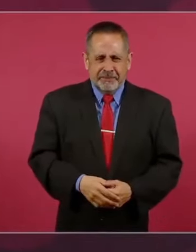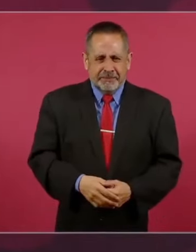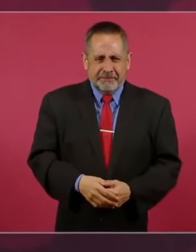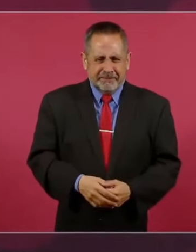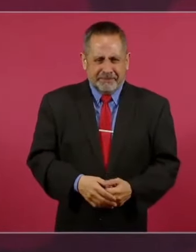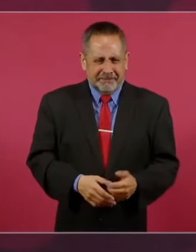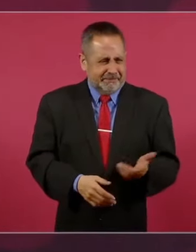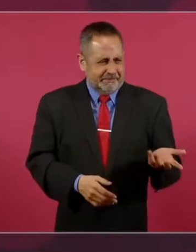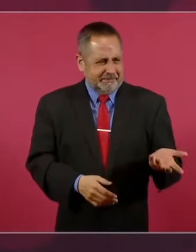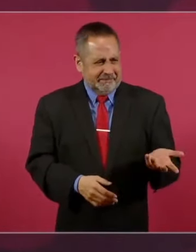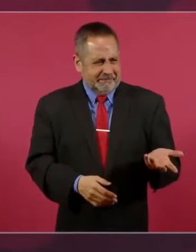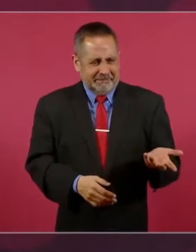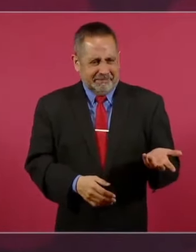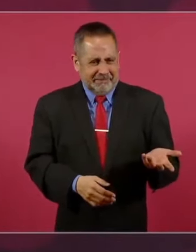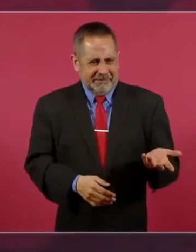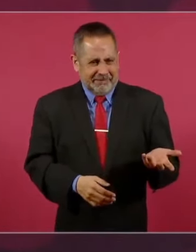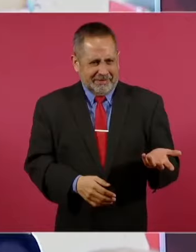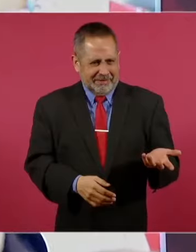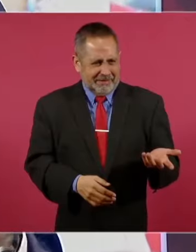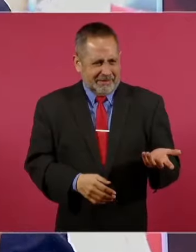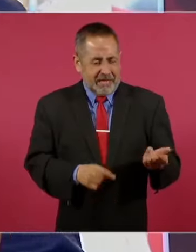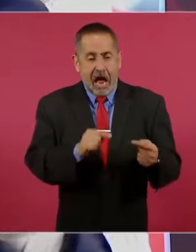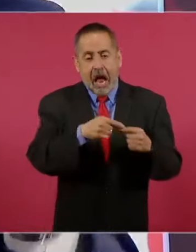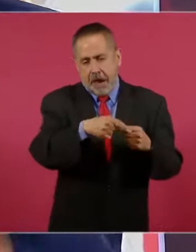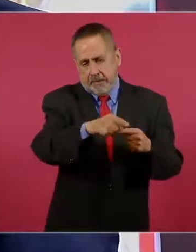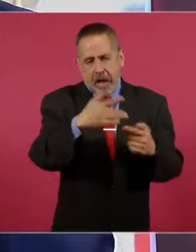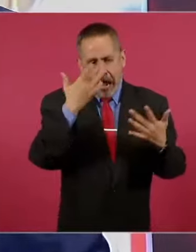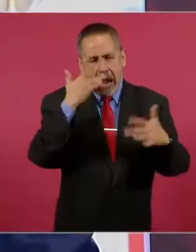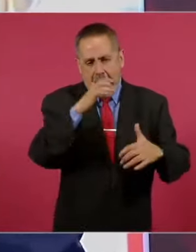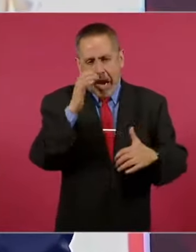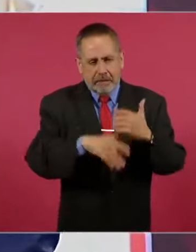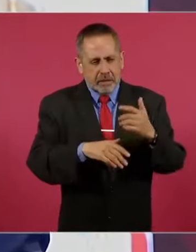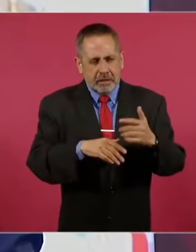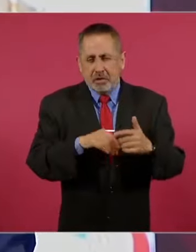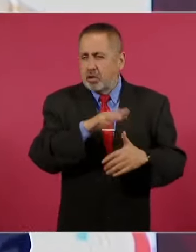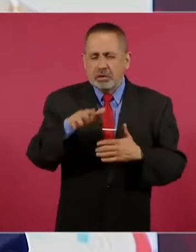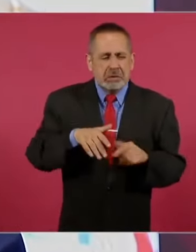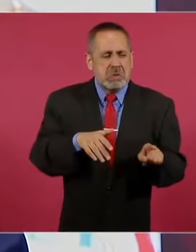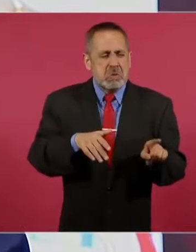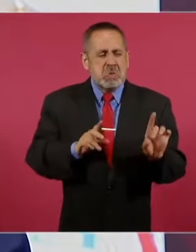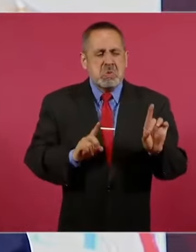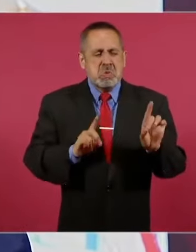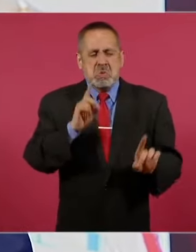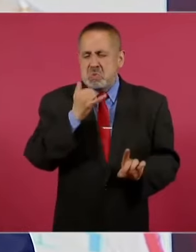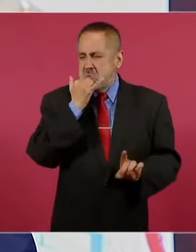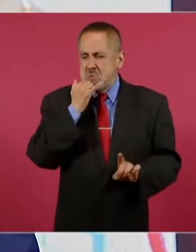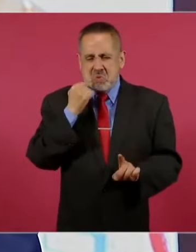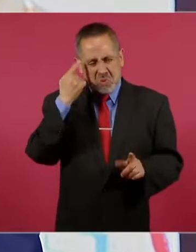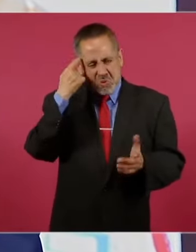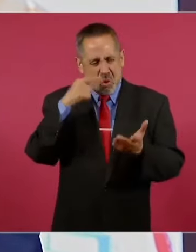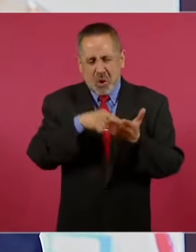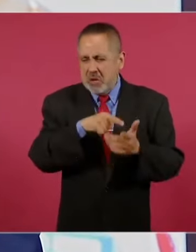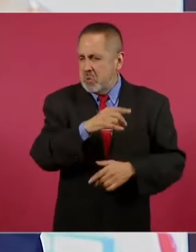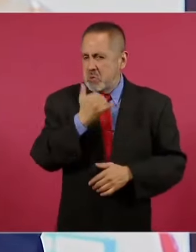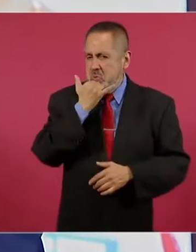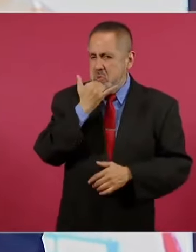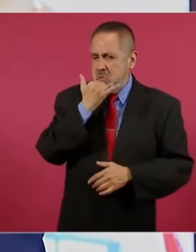ponga en entredicho su credibilidad.